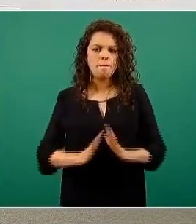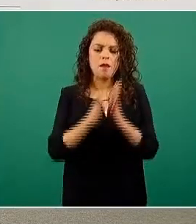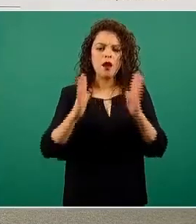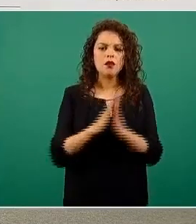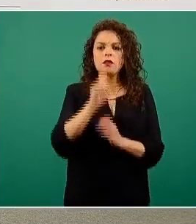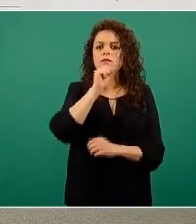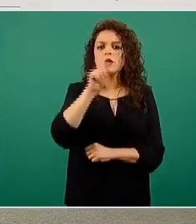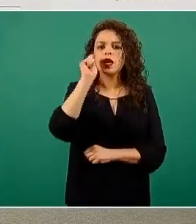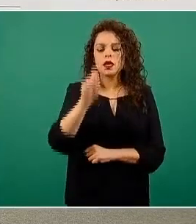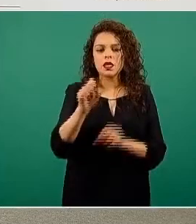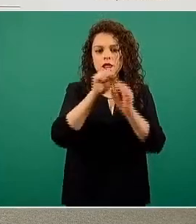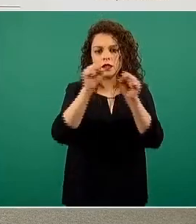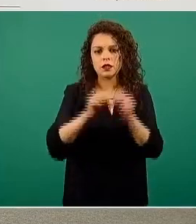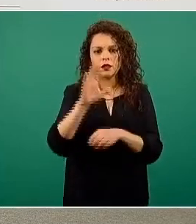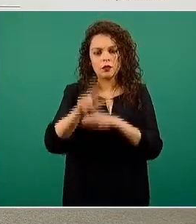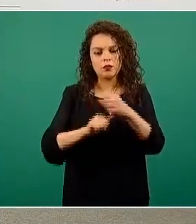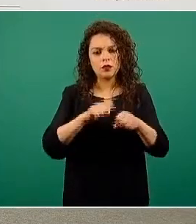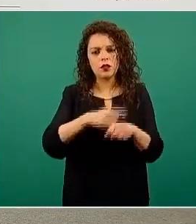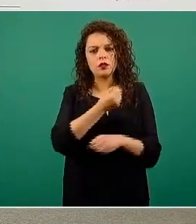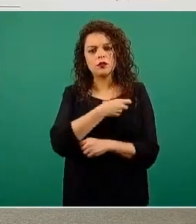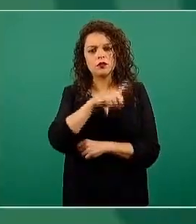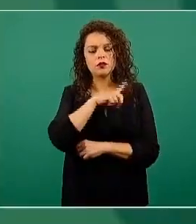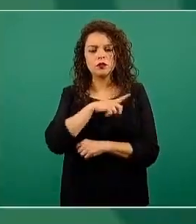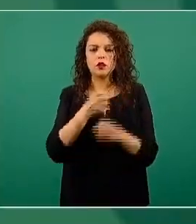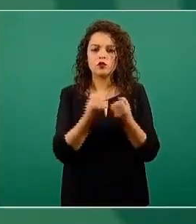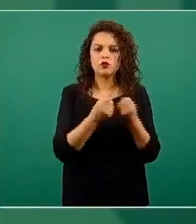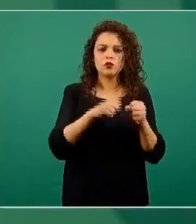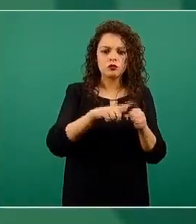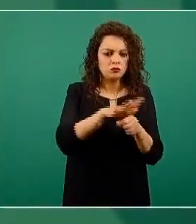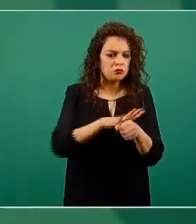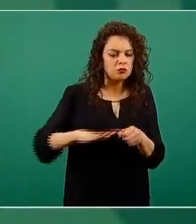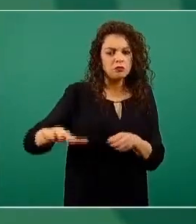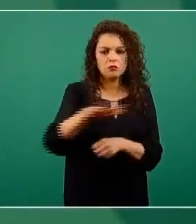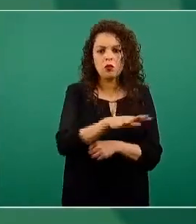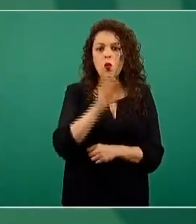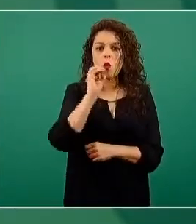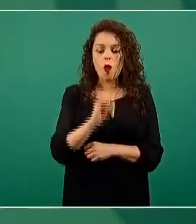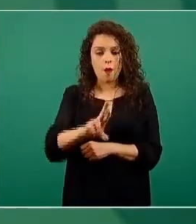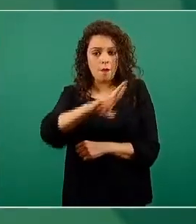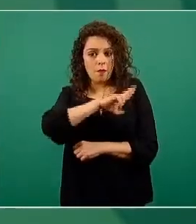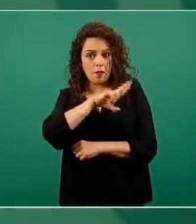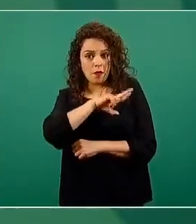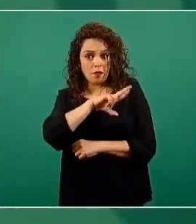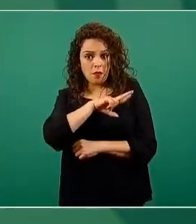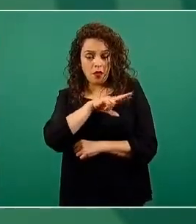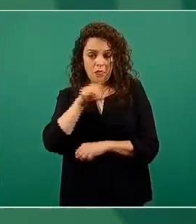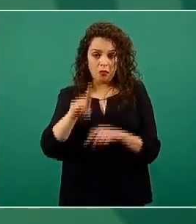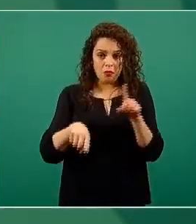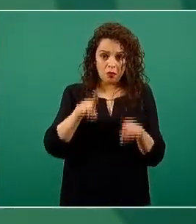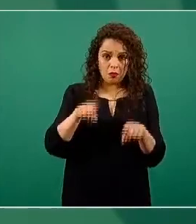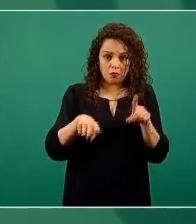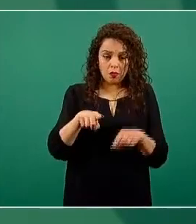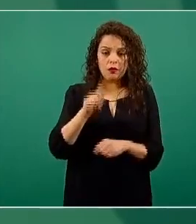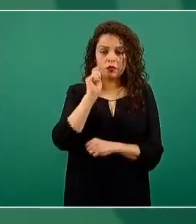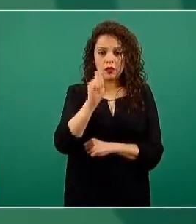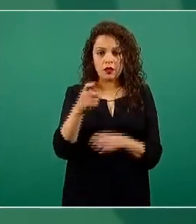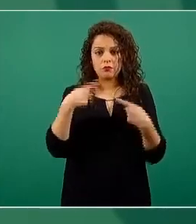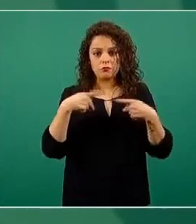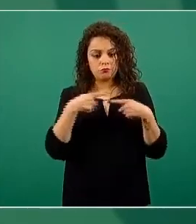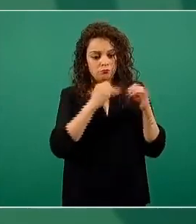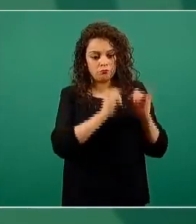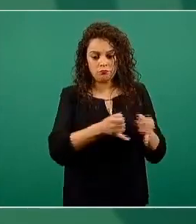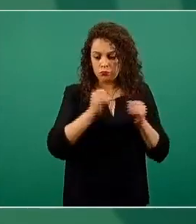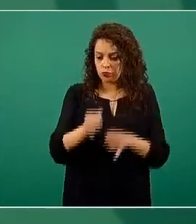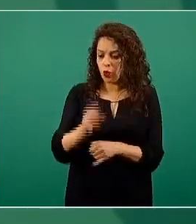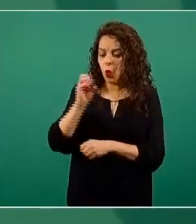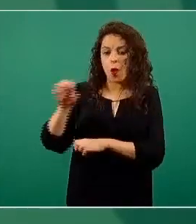Sistema Nacional de Salud en el ámbito social o en el ámbito privado, refiriéndose también a personas físicas y personas